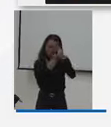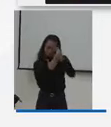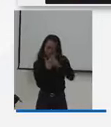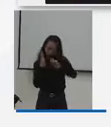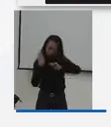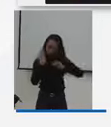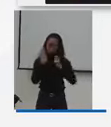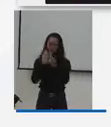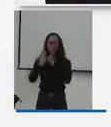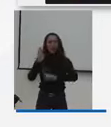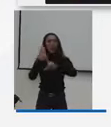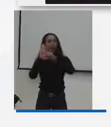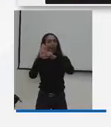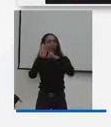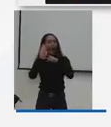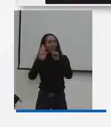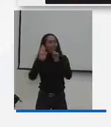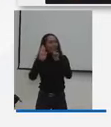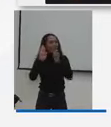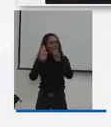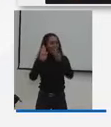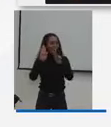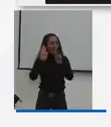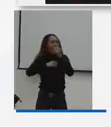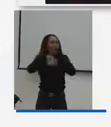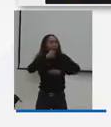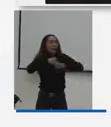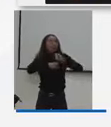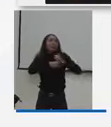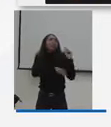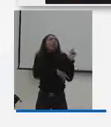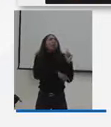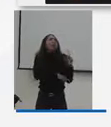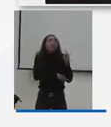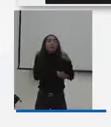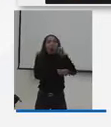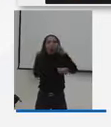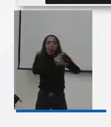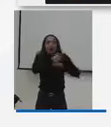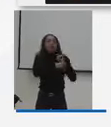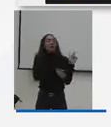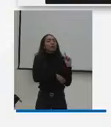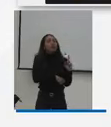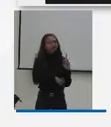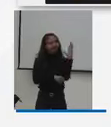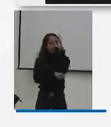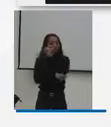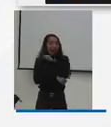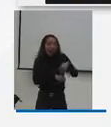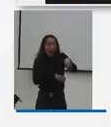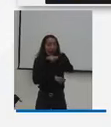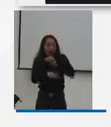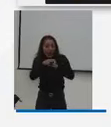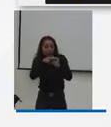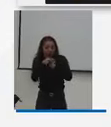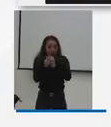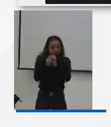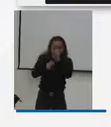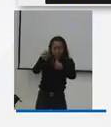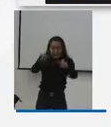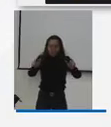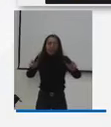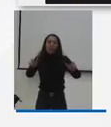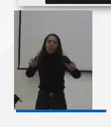la ley 181 de 1995. Son 36 años ya de una ley que amerita por el bien de nuestros deportistas y de nuestro país